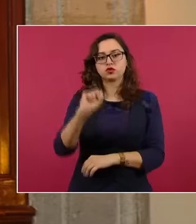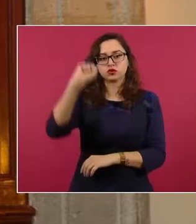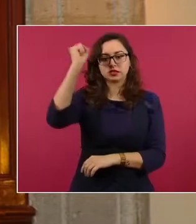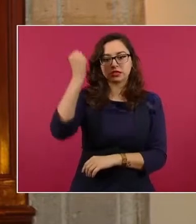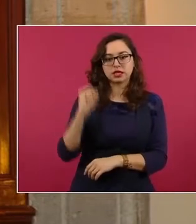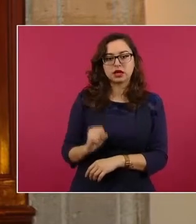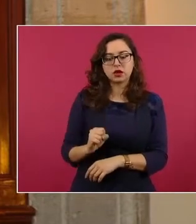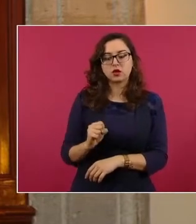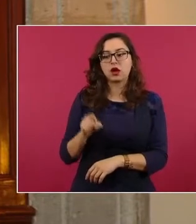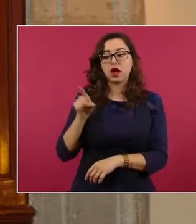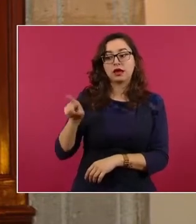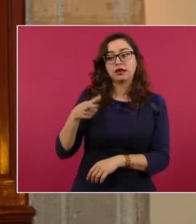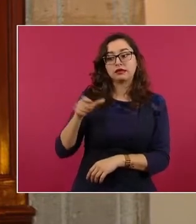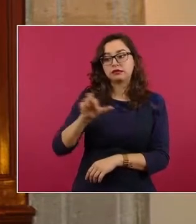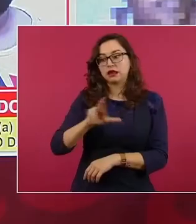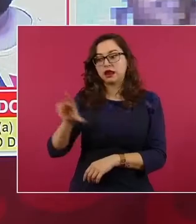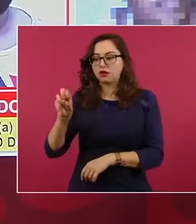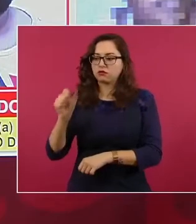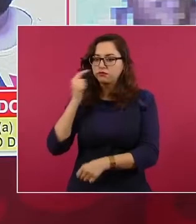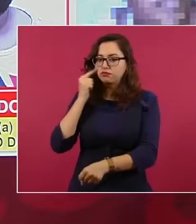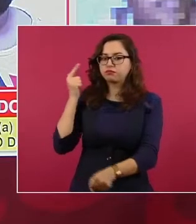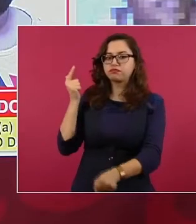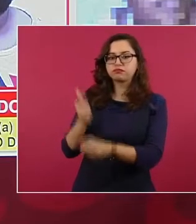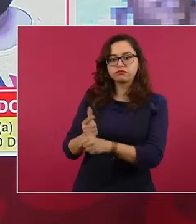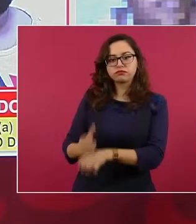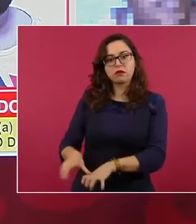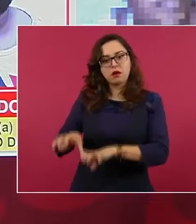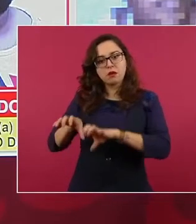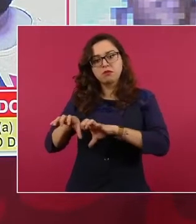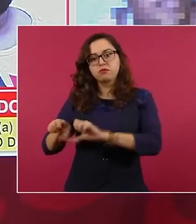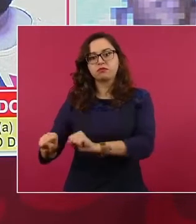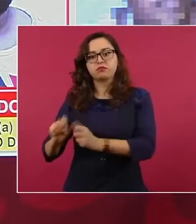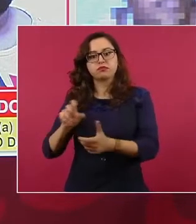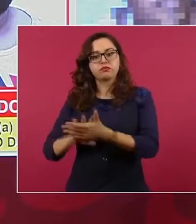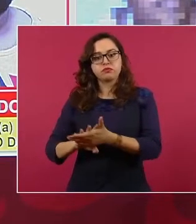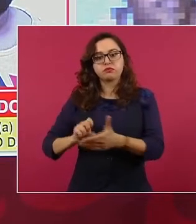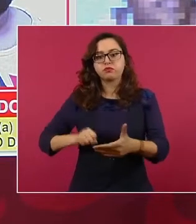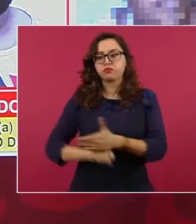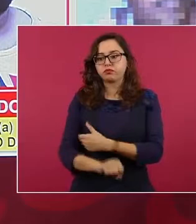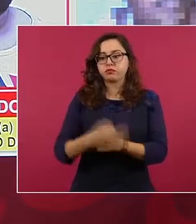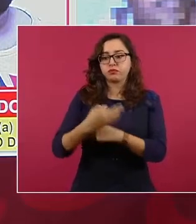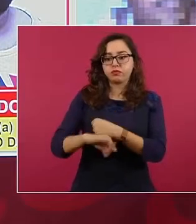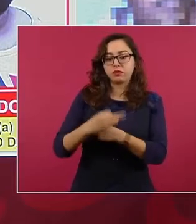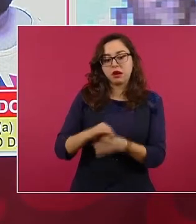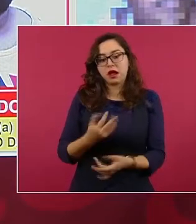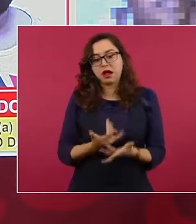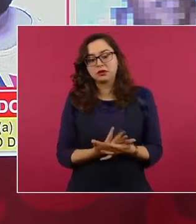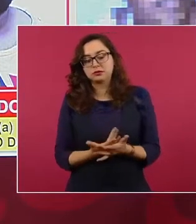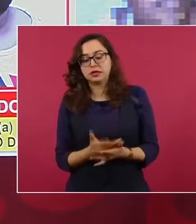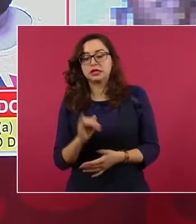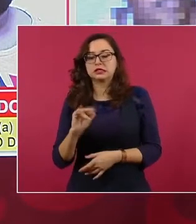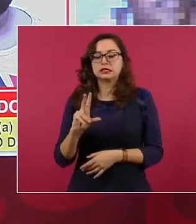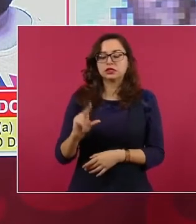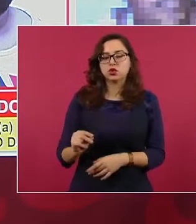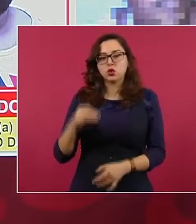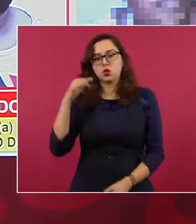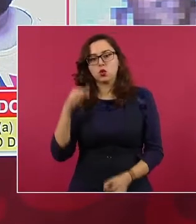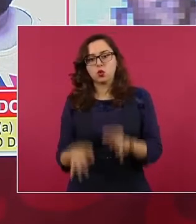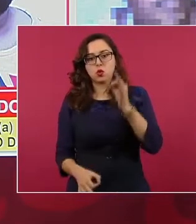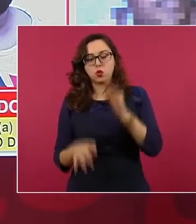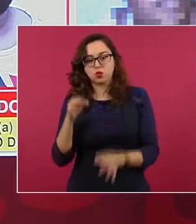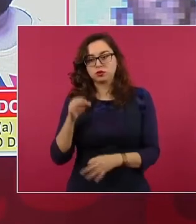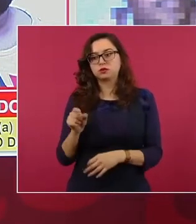estado de Quintana Roo. Está pendiente su vinculación, se le acusa, entre otros delitos, de homicidio calificado y